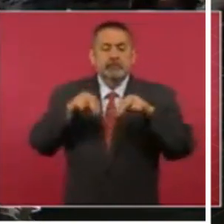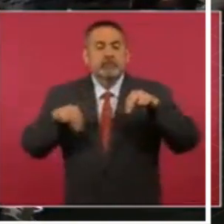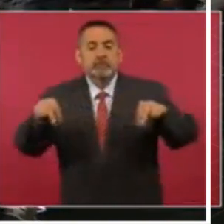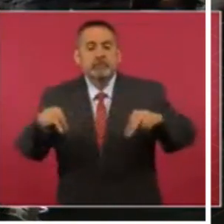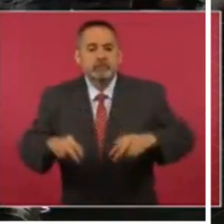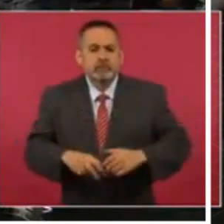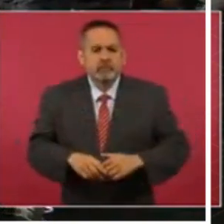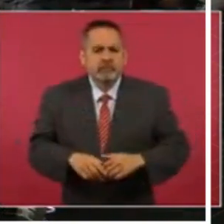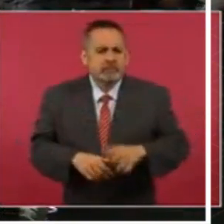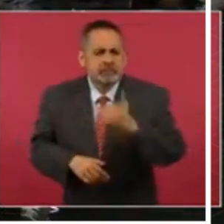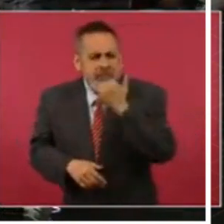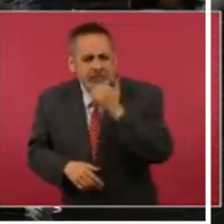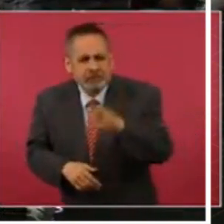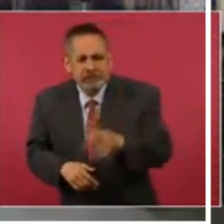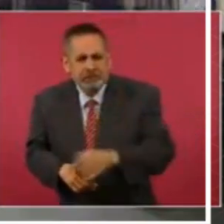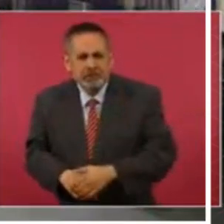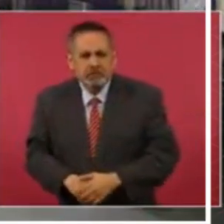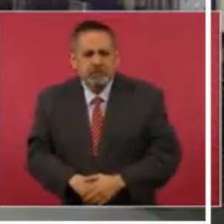¿Perdón?